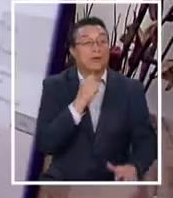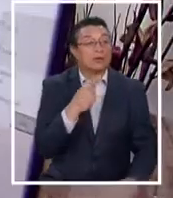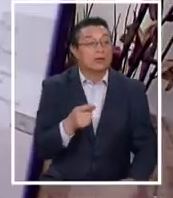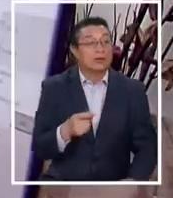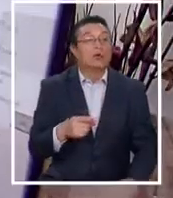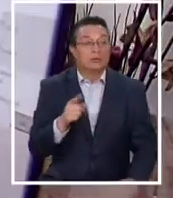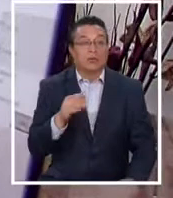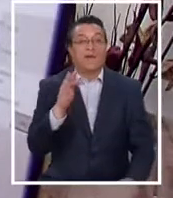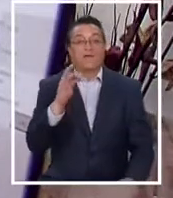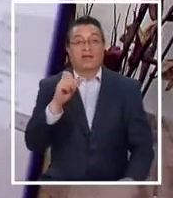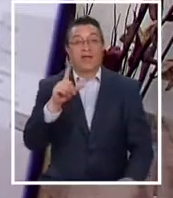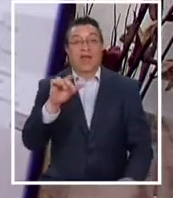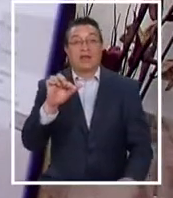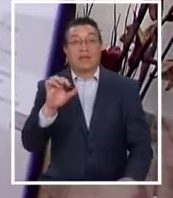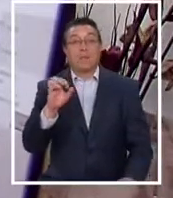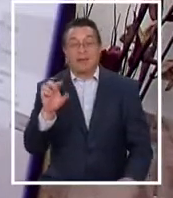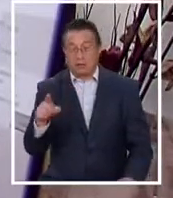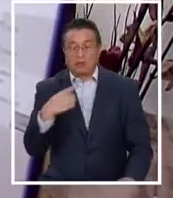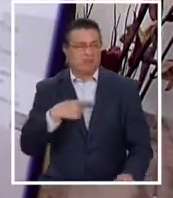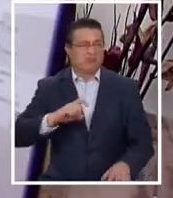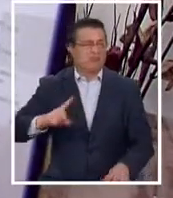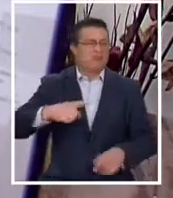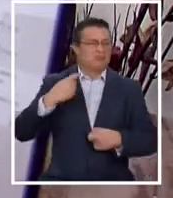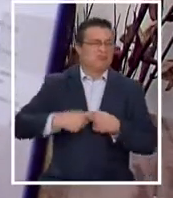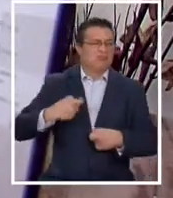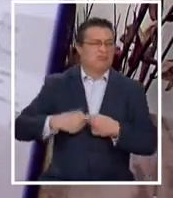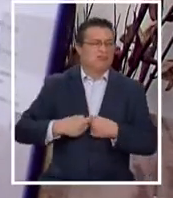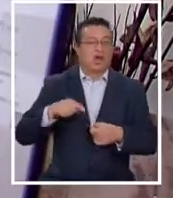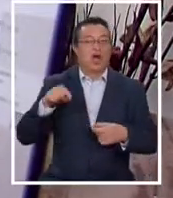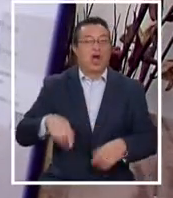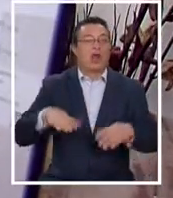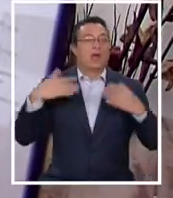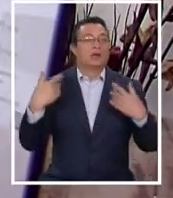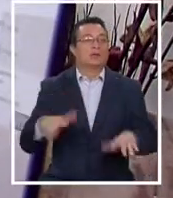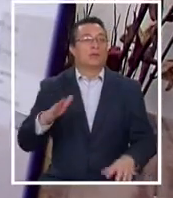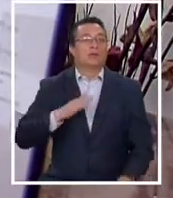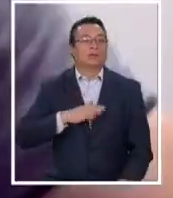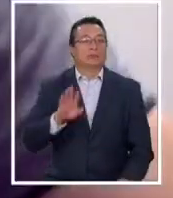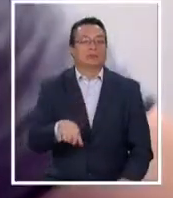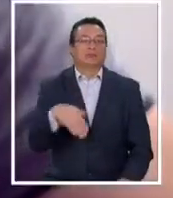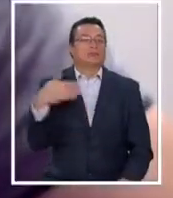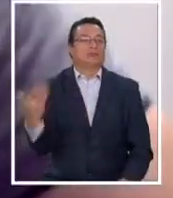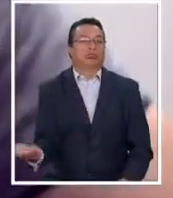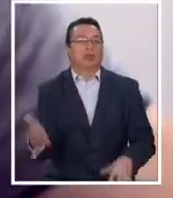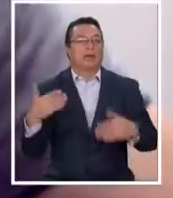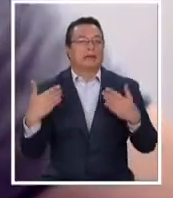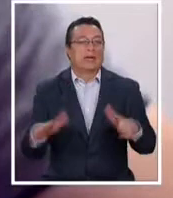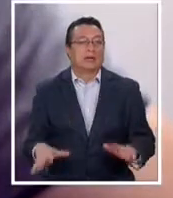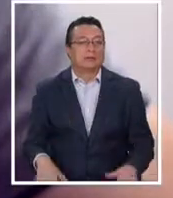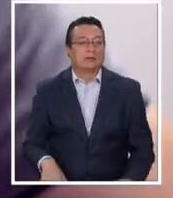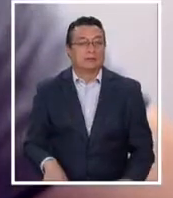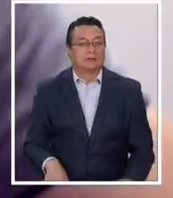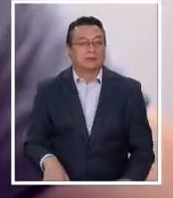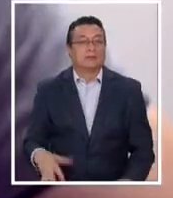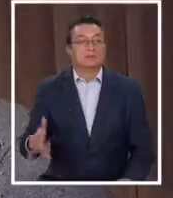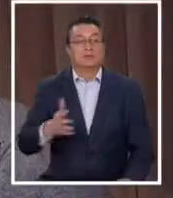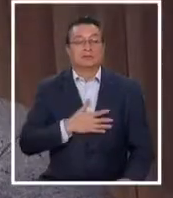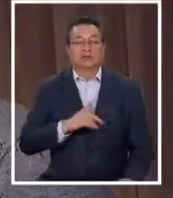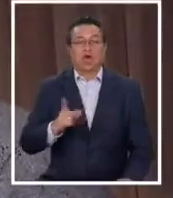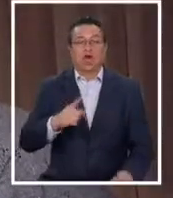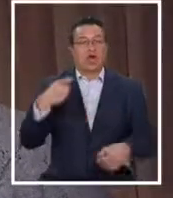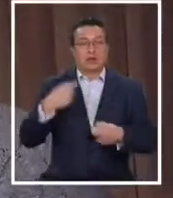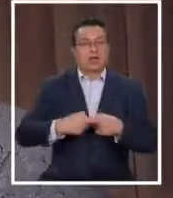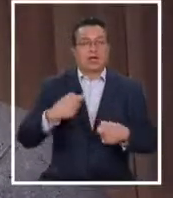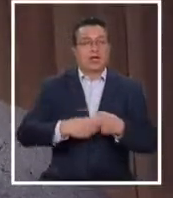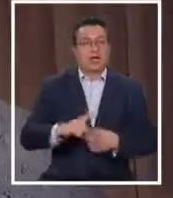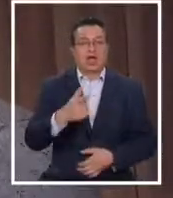Felipe, el papá de Ignacio, se resistía, pero hoy ya está dentro de este mundo. No le queríamos comprar, no queríamos